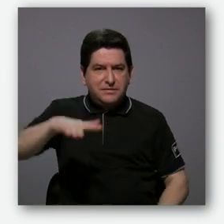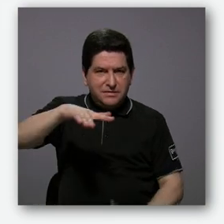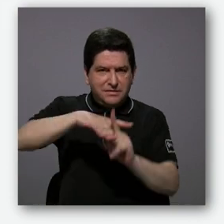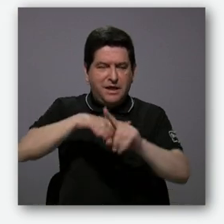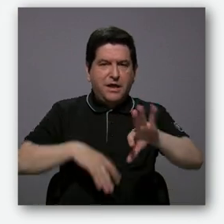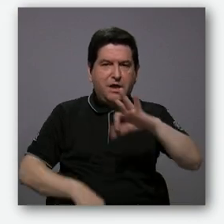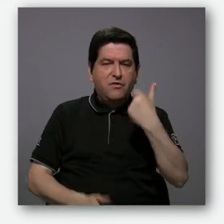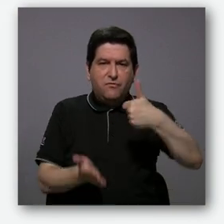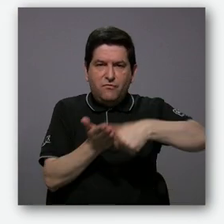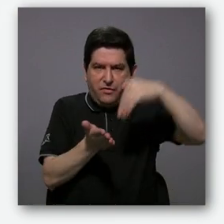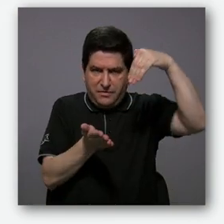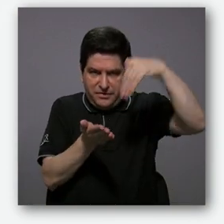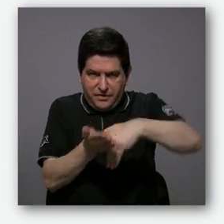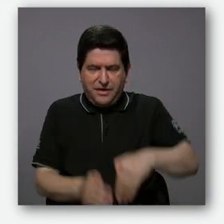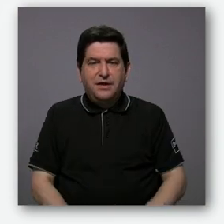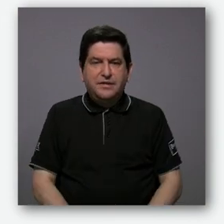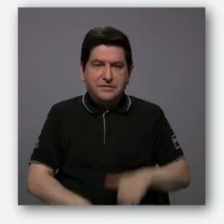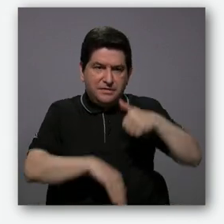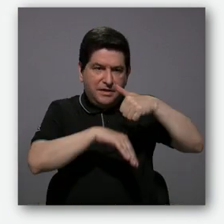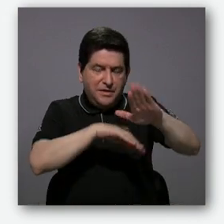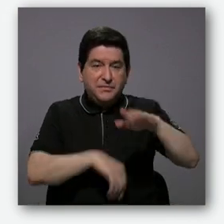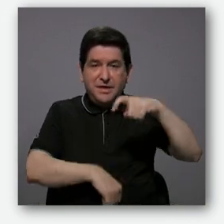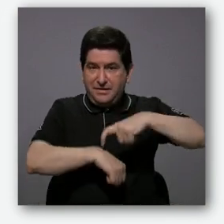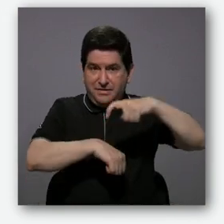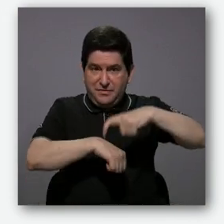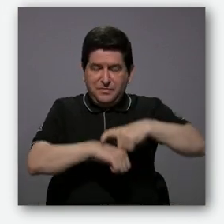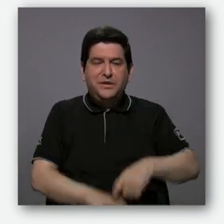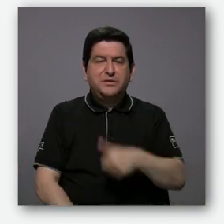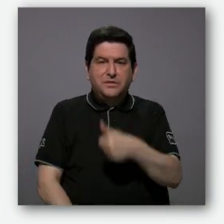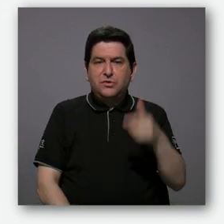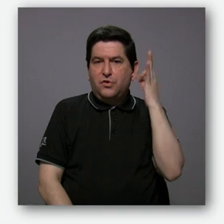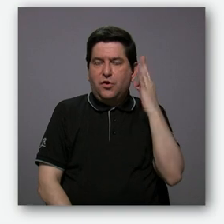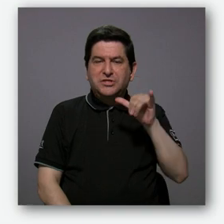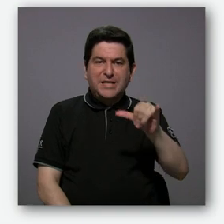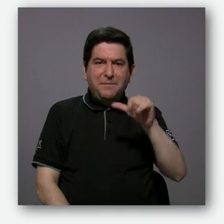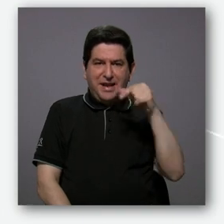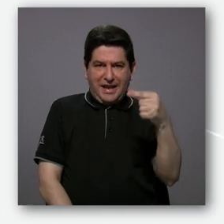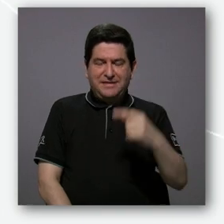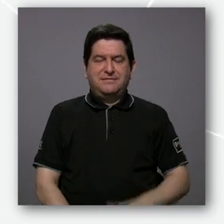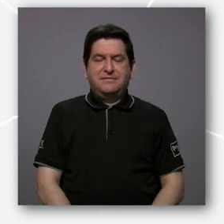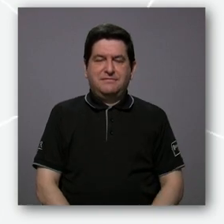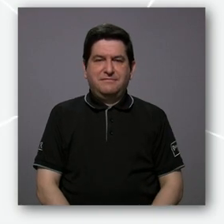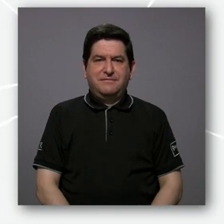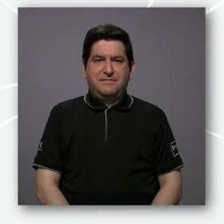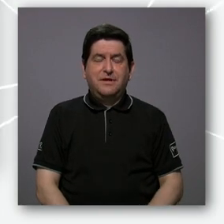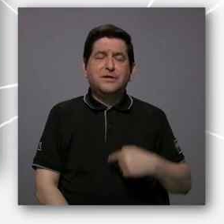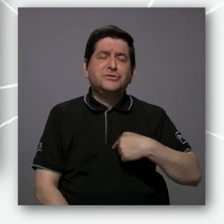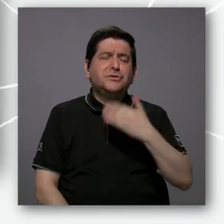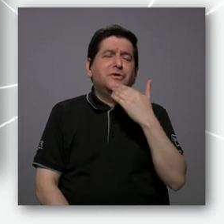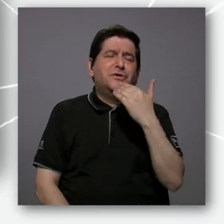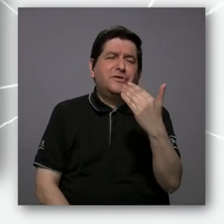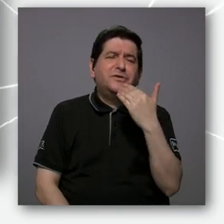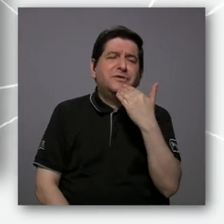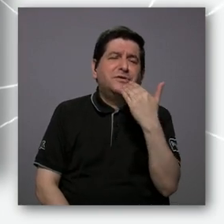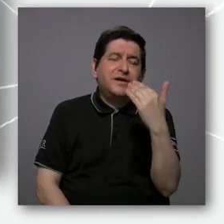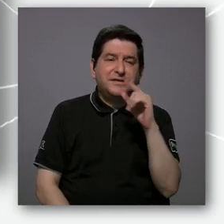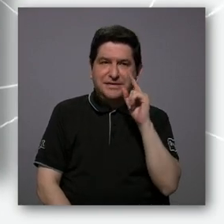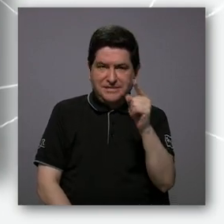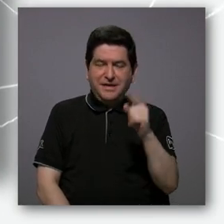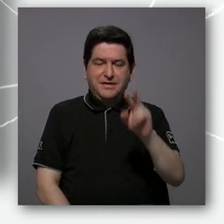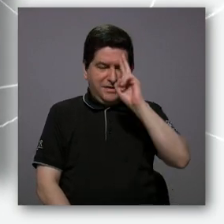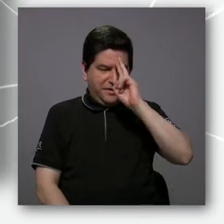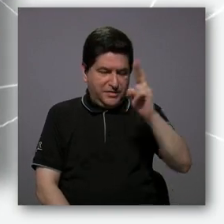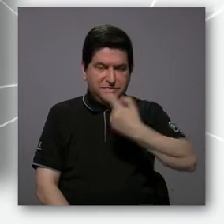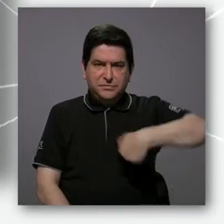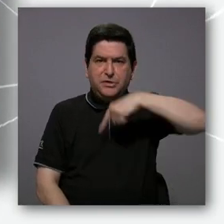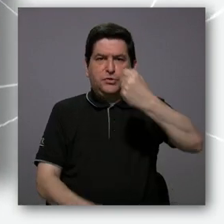llegó en forma de carta a la entonces rectora Yamilet González, a quien le agradecí su